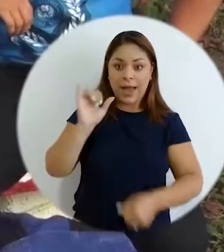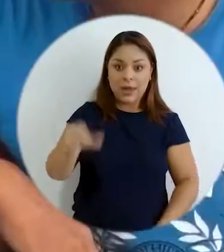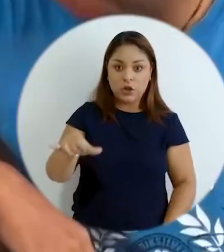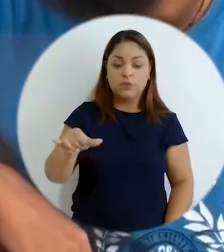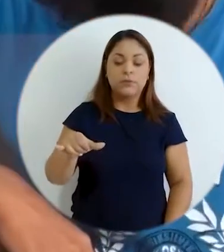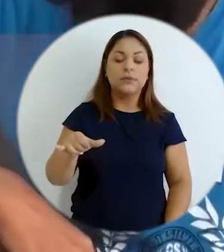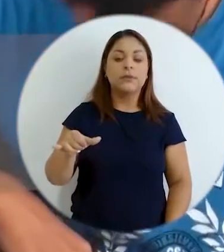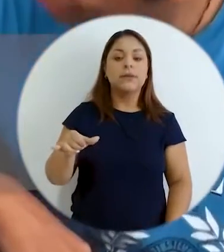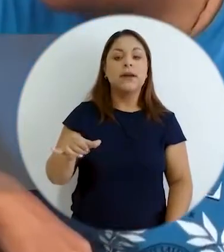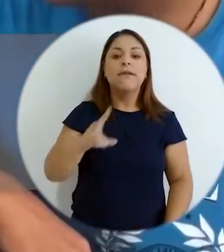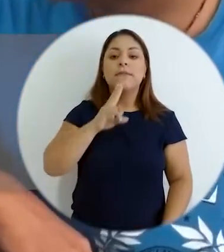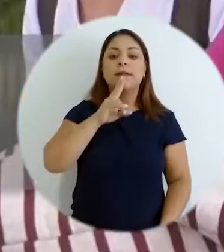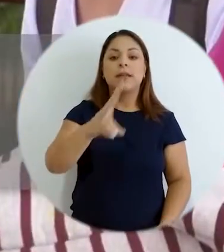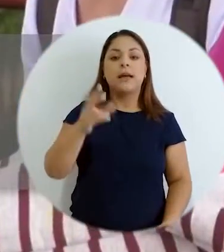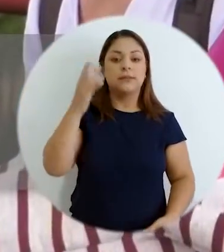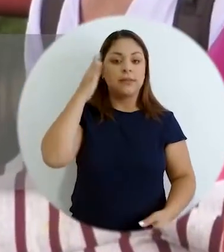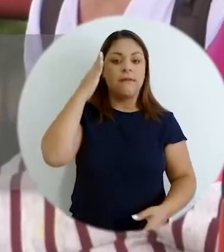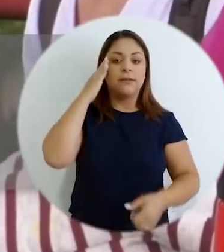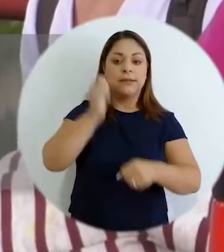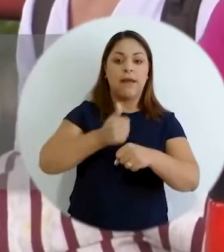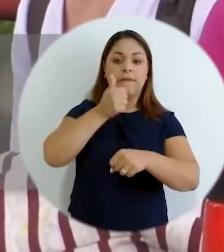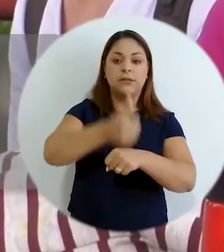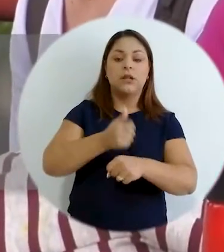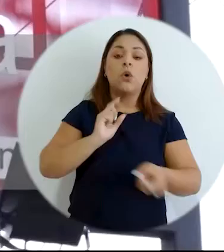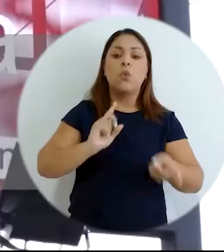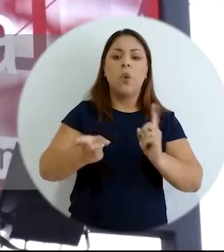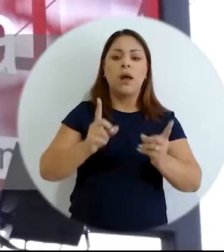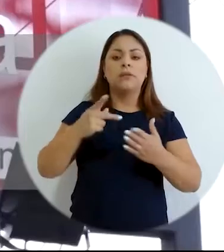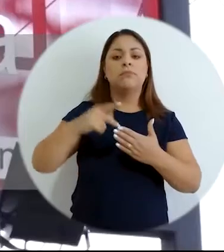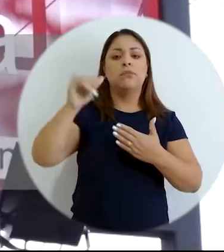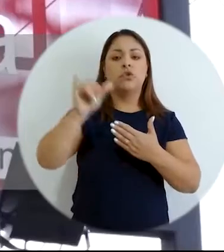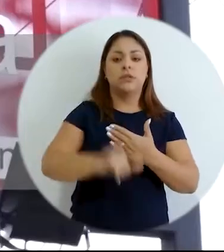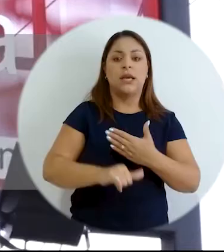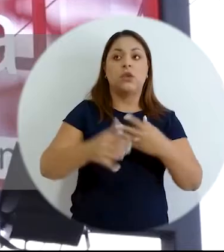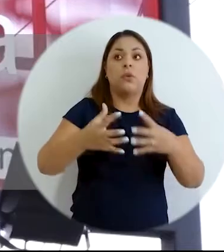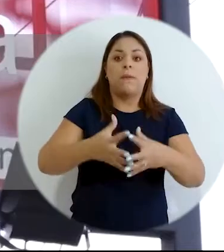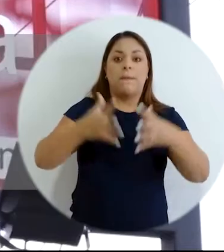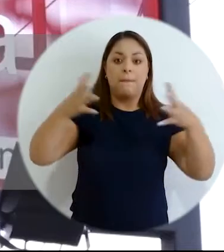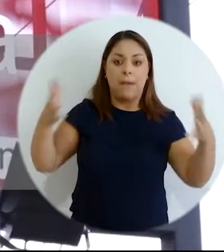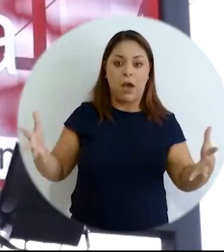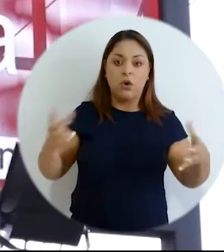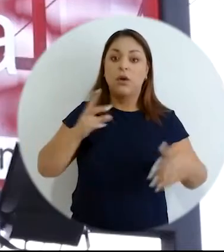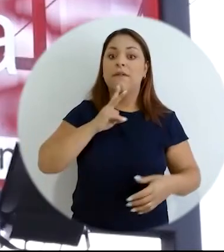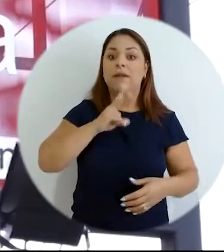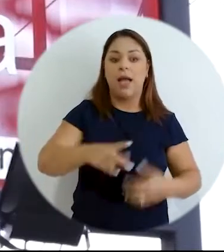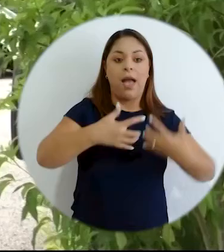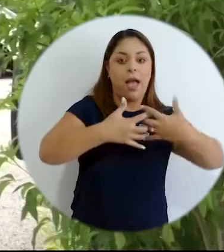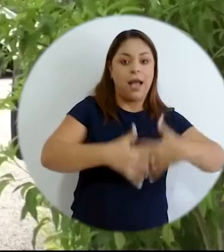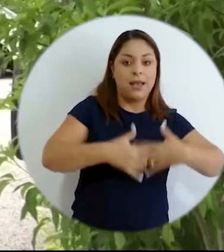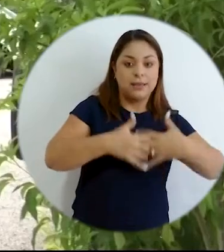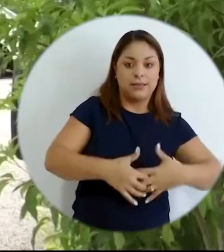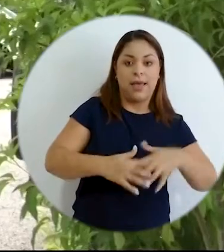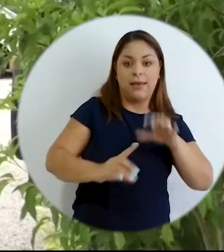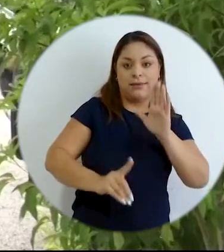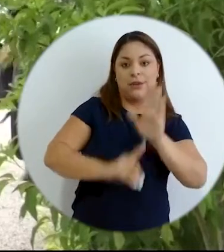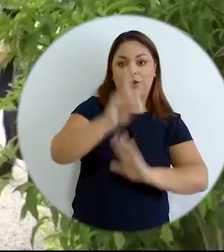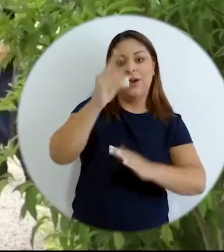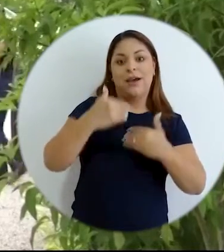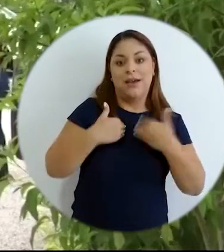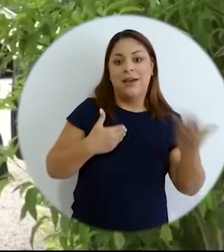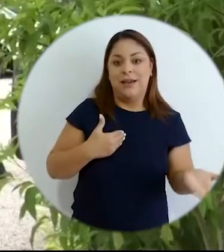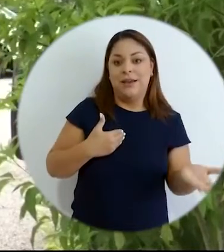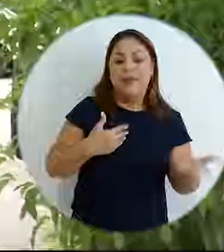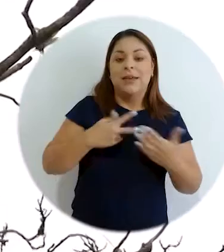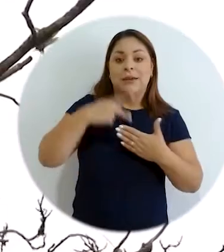principalmente establecer digamos cuáles son esos proyectos macro porque somos una agencia regional de desarrollo y que